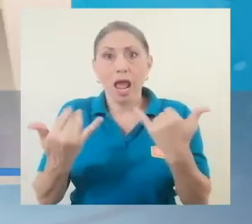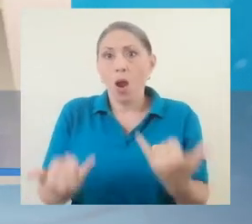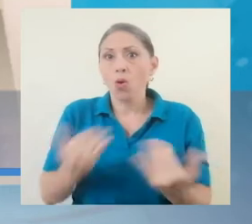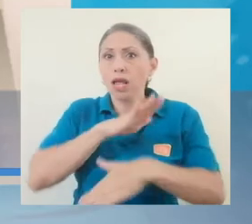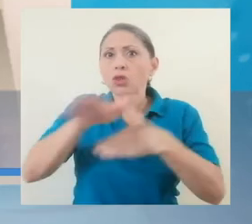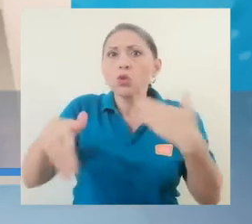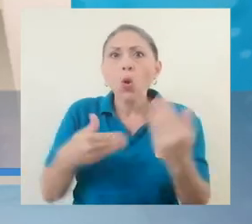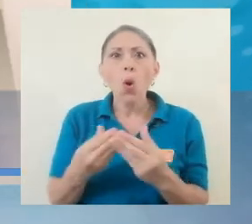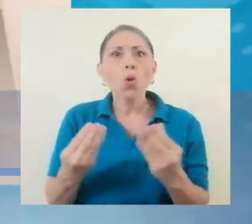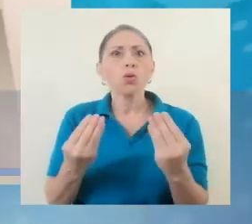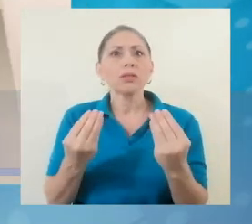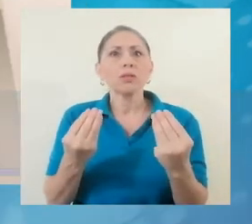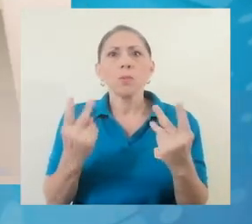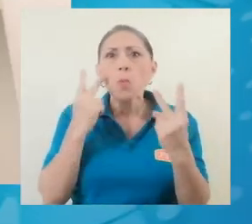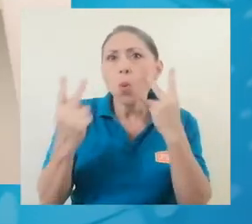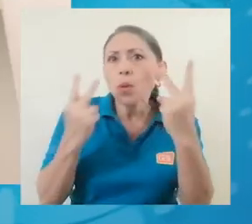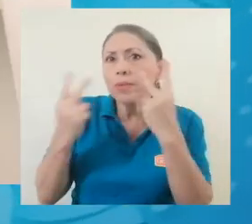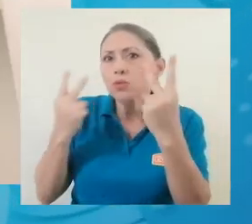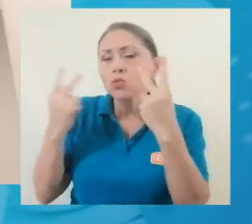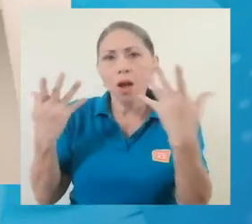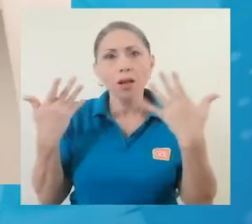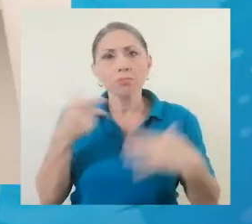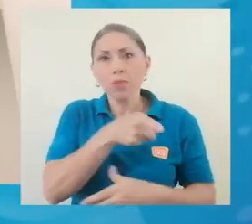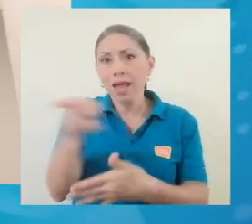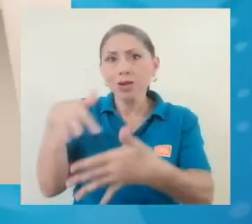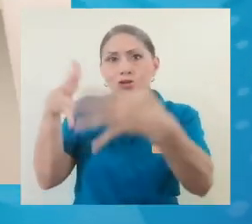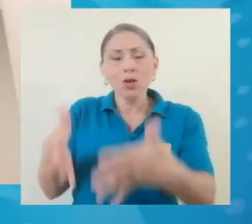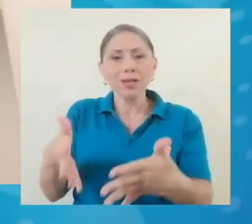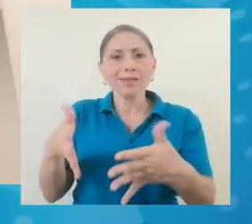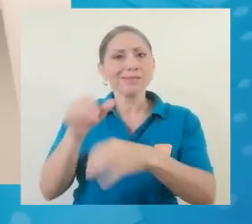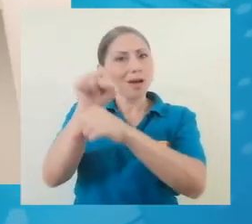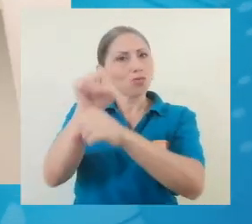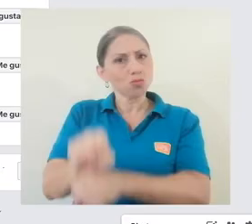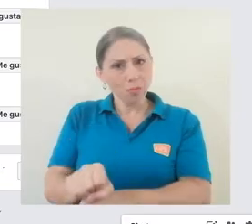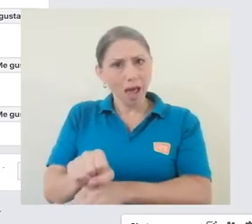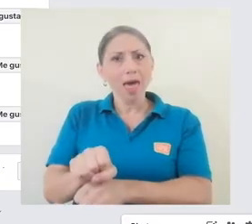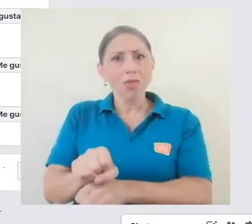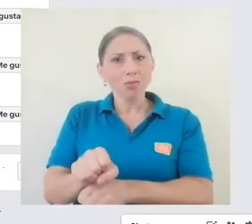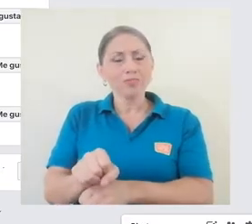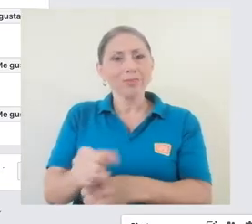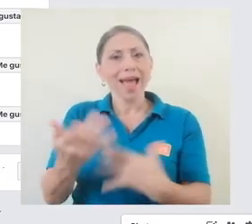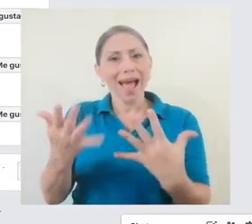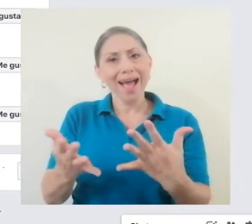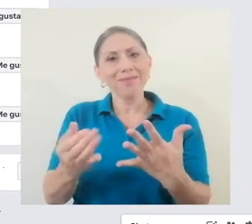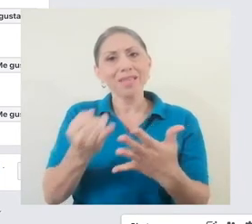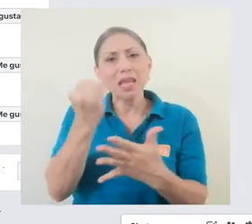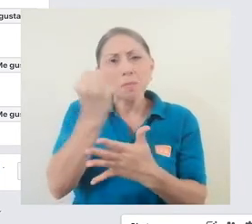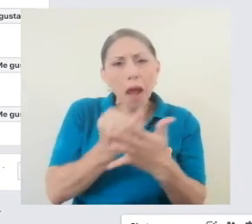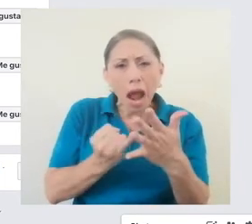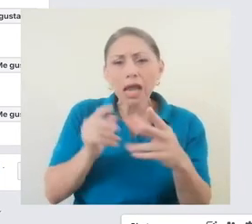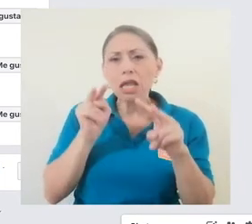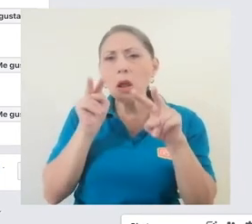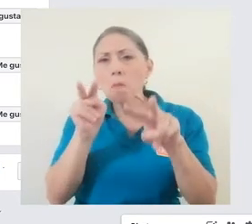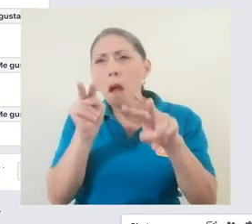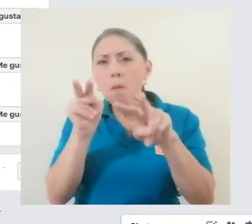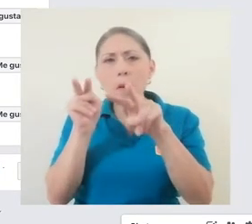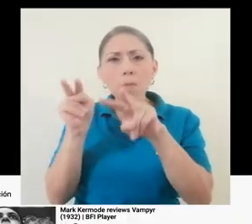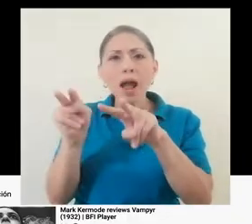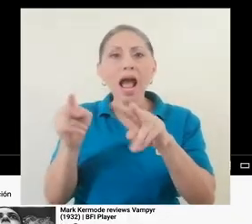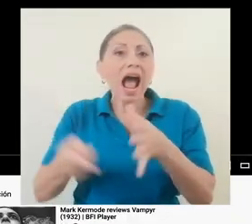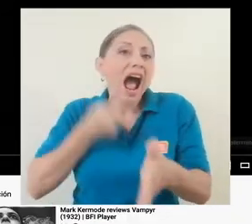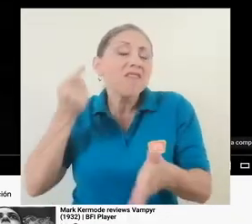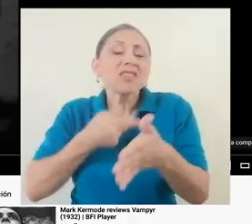es muy visual y el muchacho, el estudiante, está muy acostumbrado a la imagen. Entonces, a veces un tema, aunque